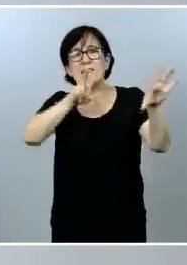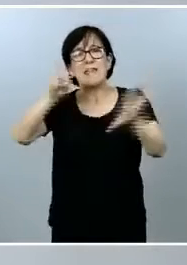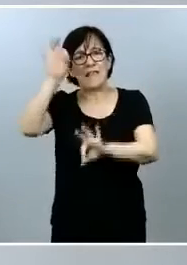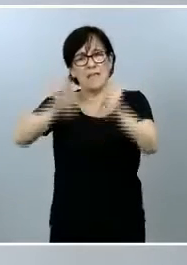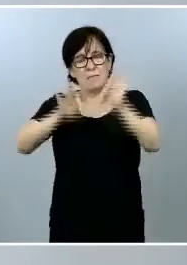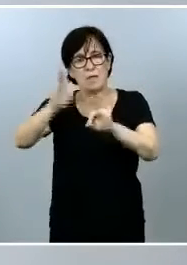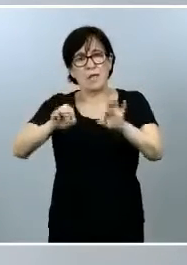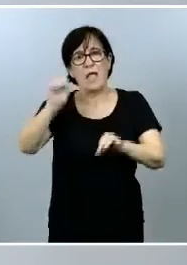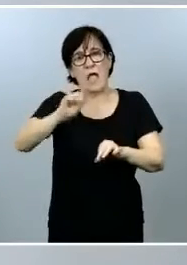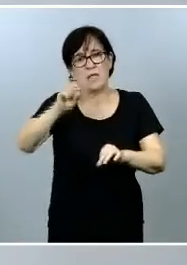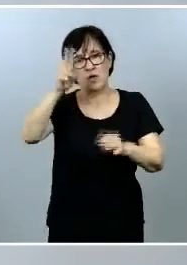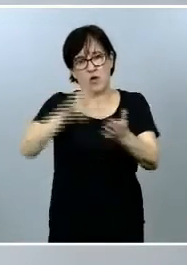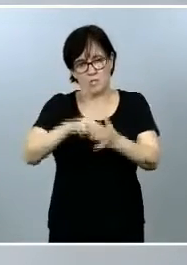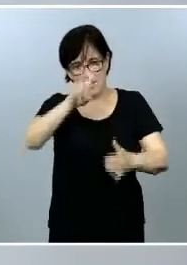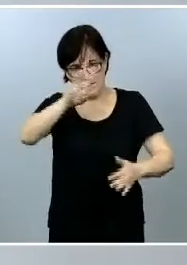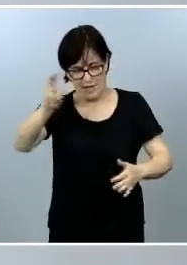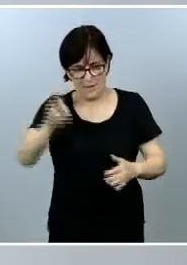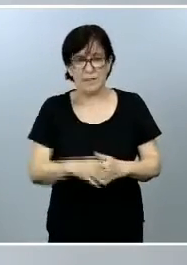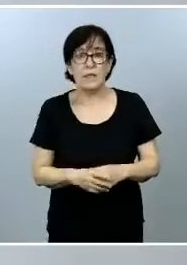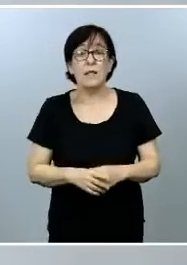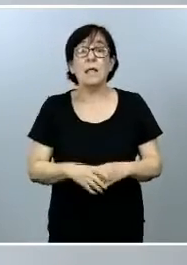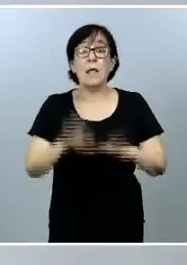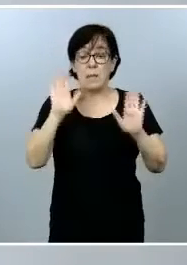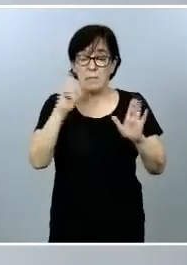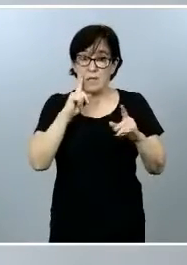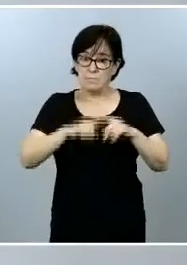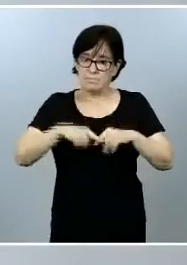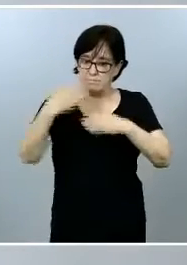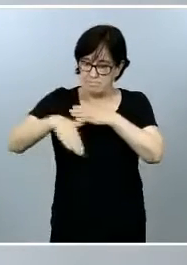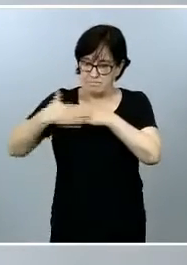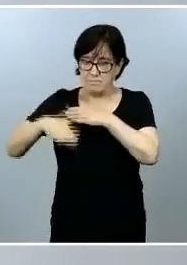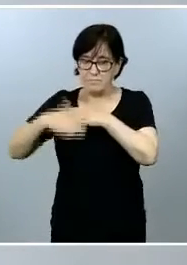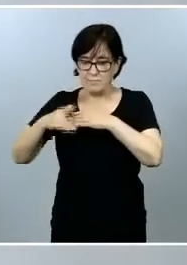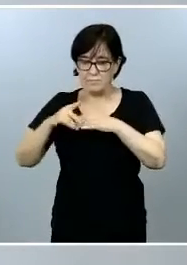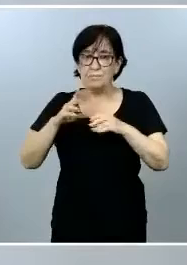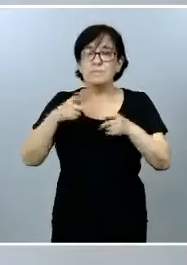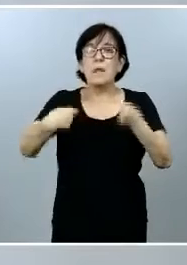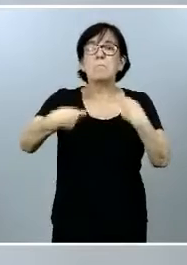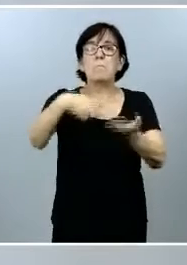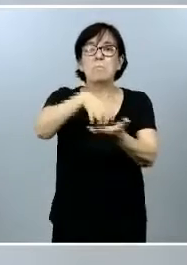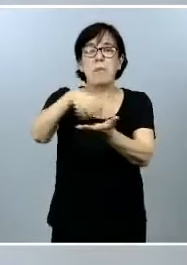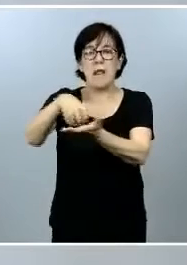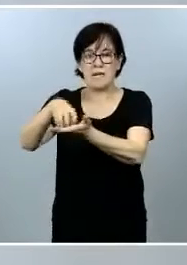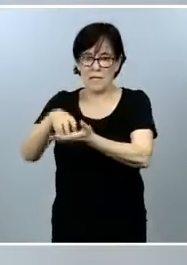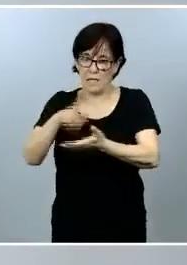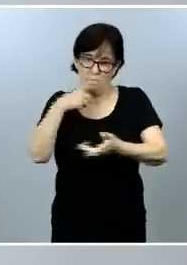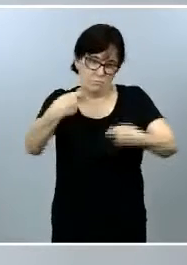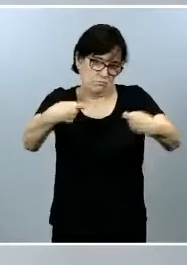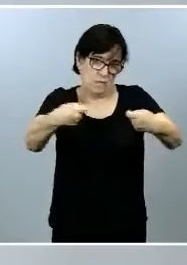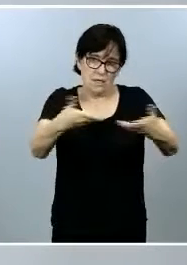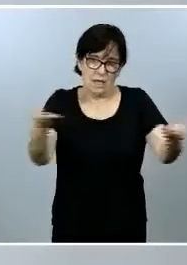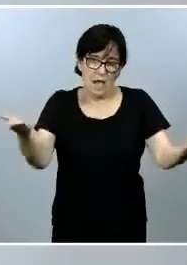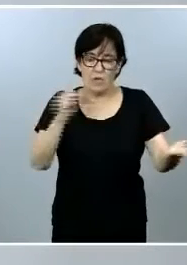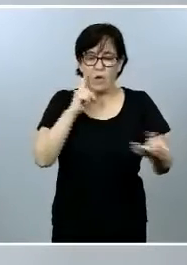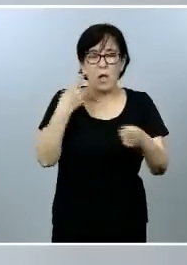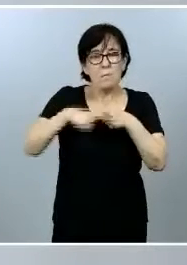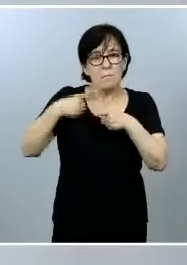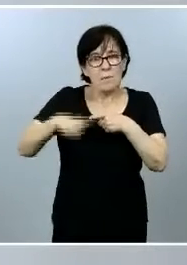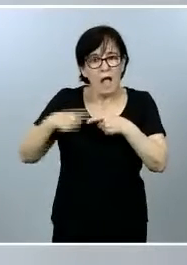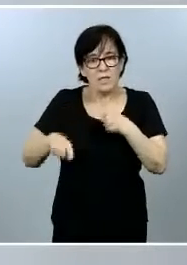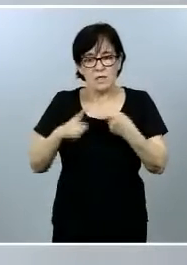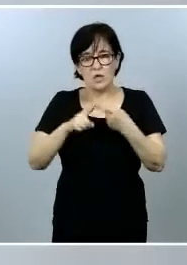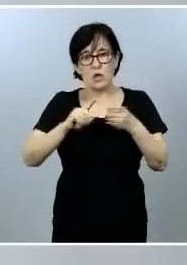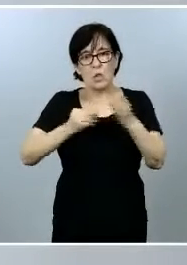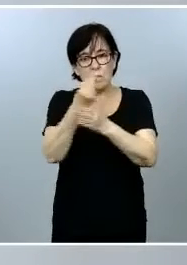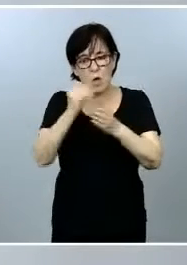2030. Pero además de restringir la introducción en el mercado de algunos de estos materiales, algunos de estos productos